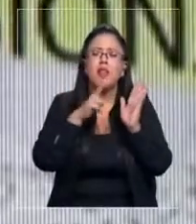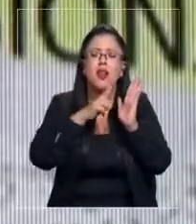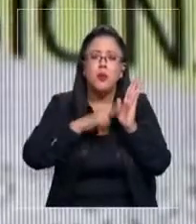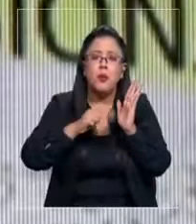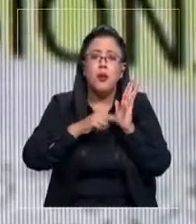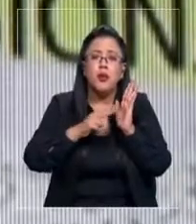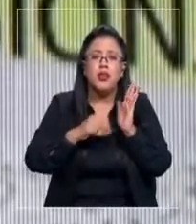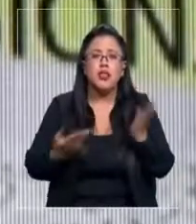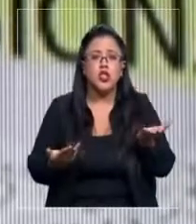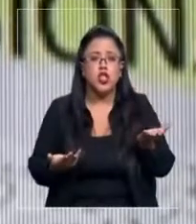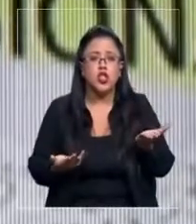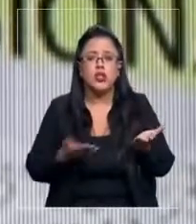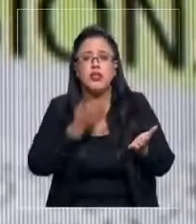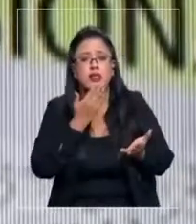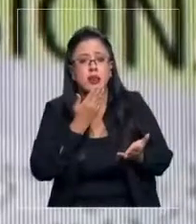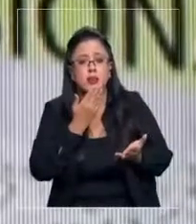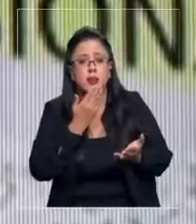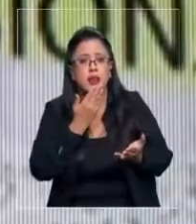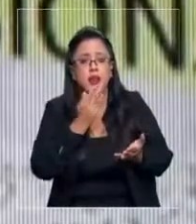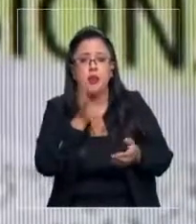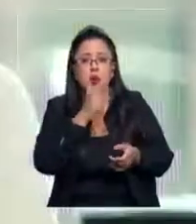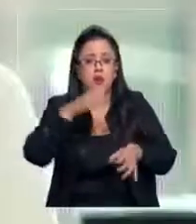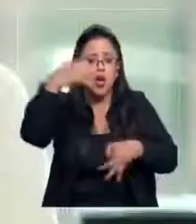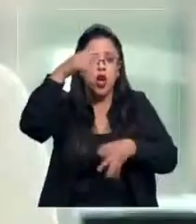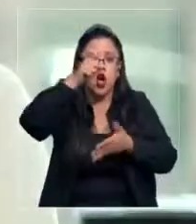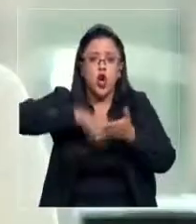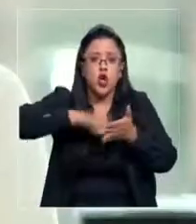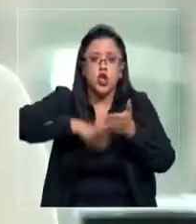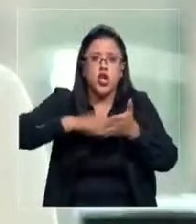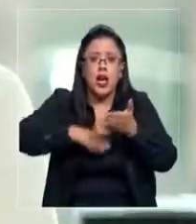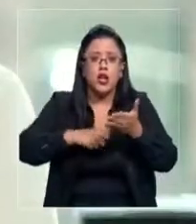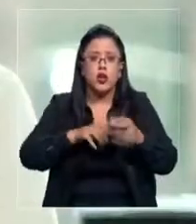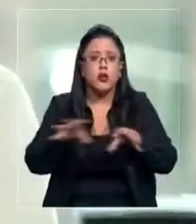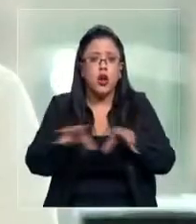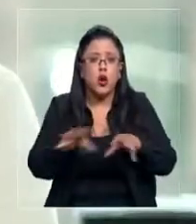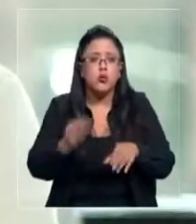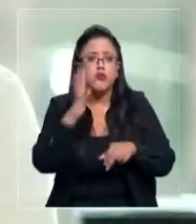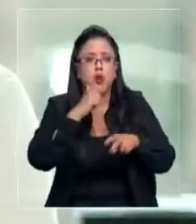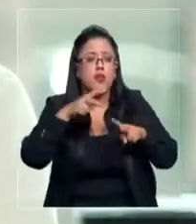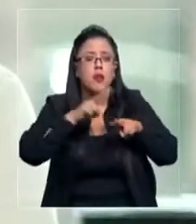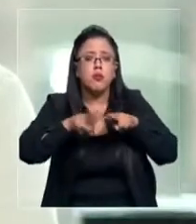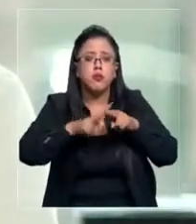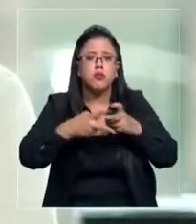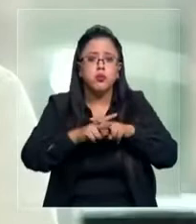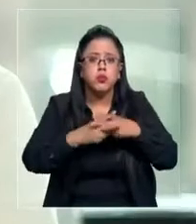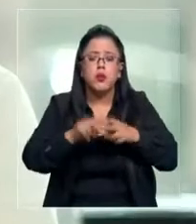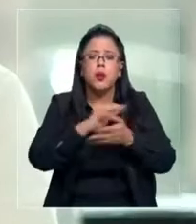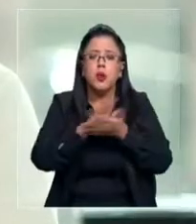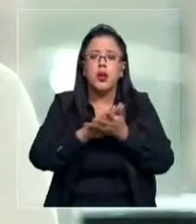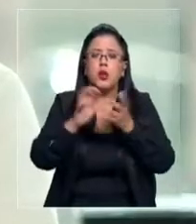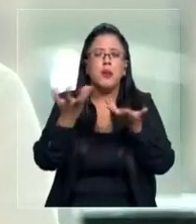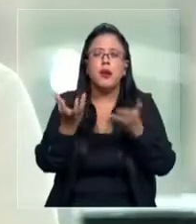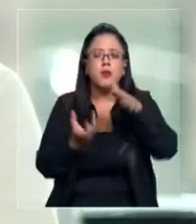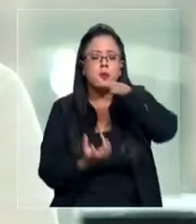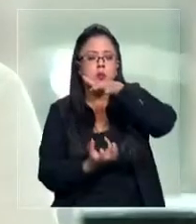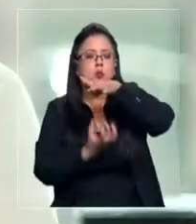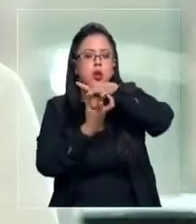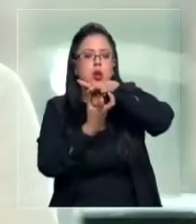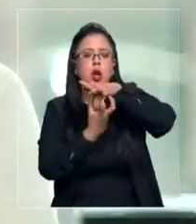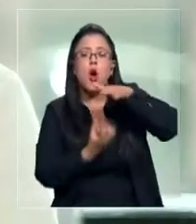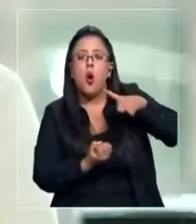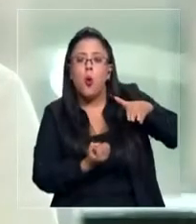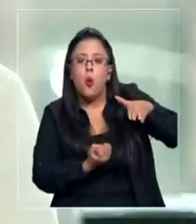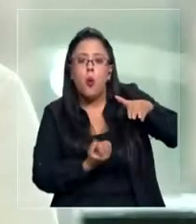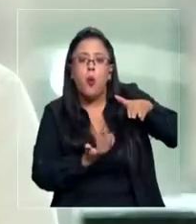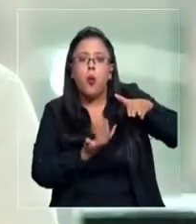con falta de contratos de proveedores. No tenían mantenedores de los sensores de humo y en ese caso te puede afectar una